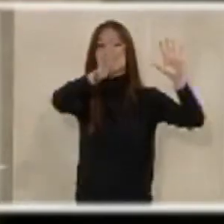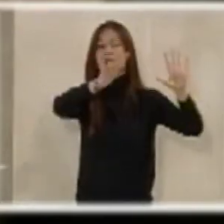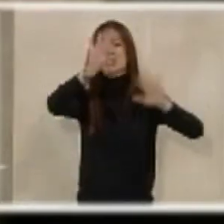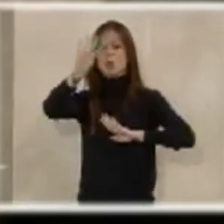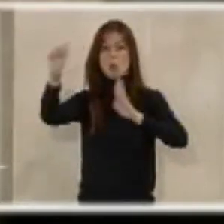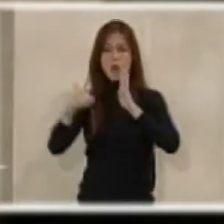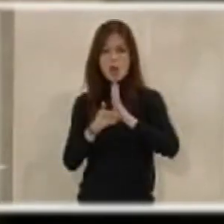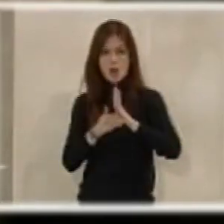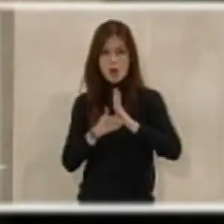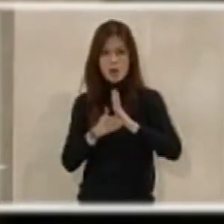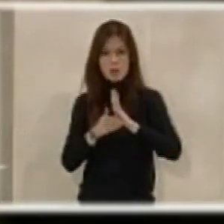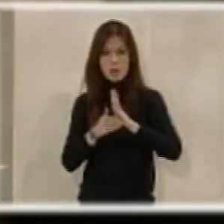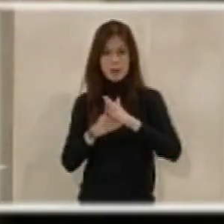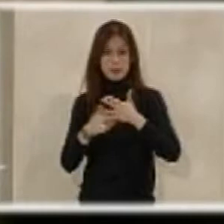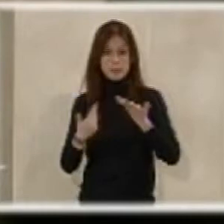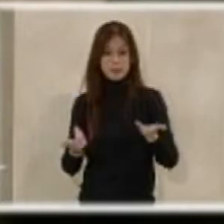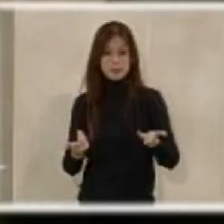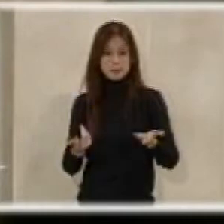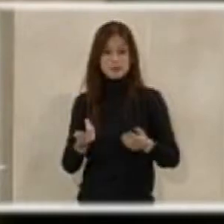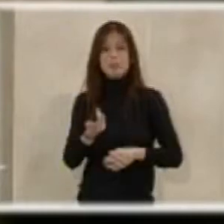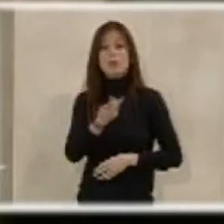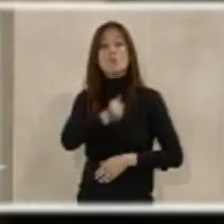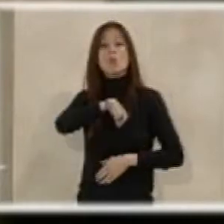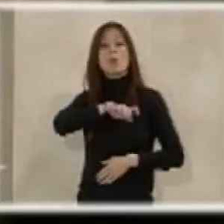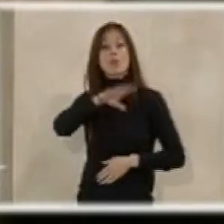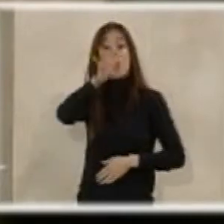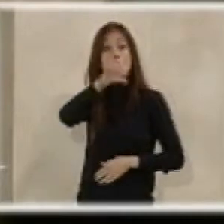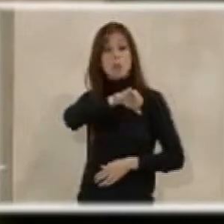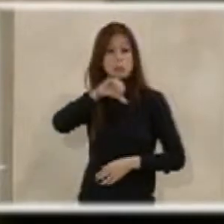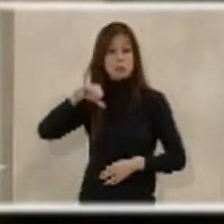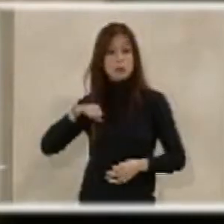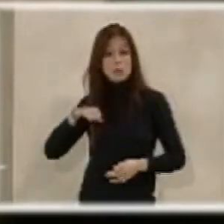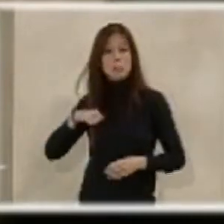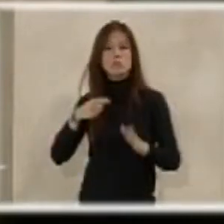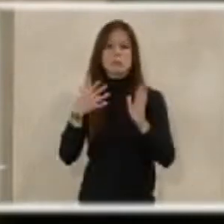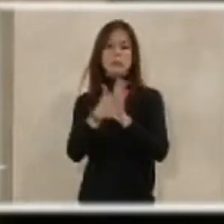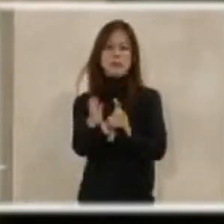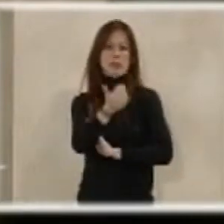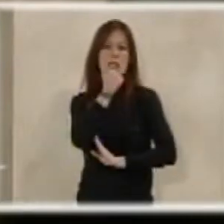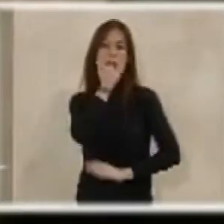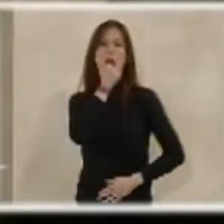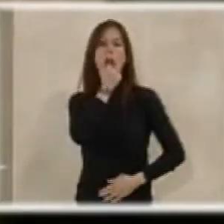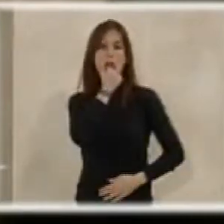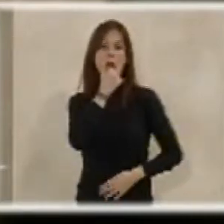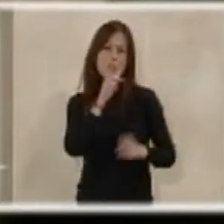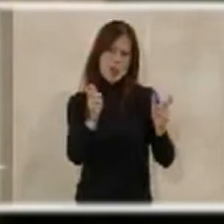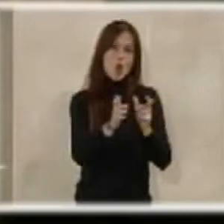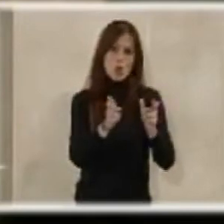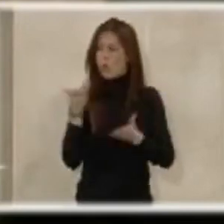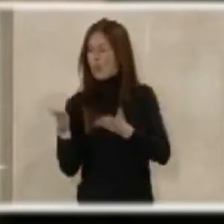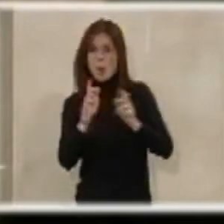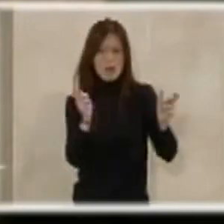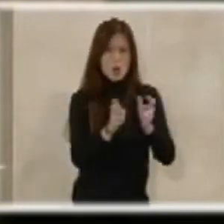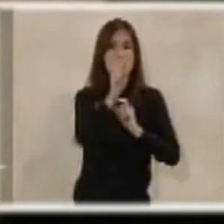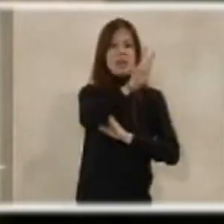74.000. La Policía Autonómica es algo que está en menor proporción,